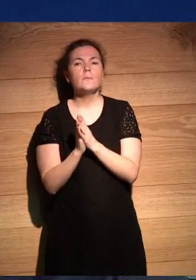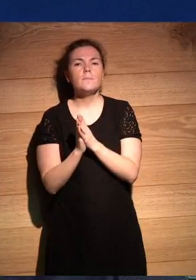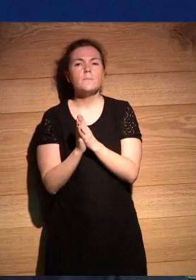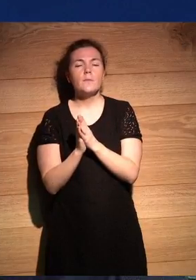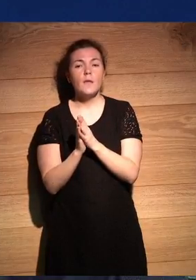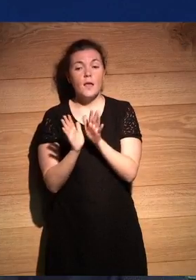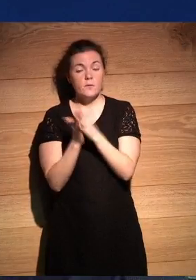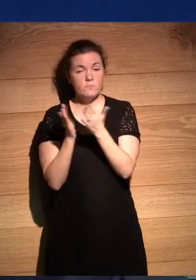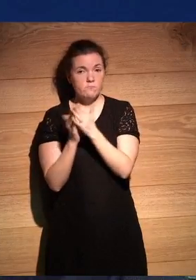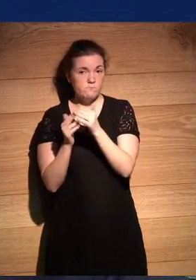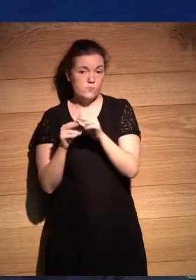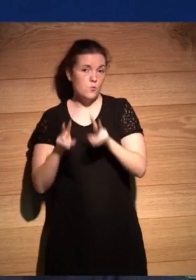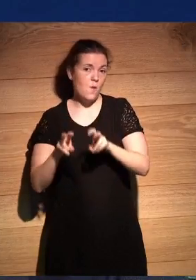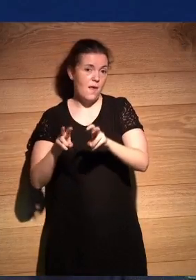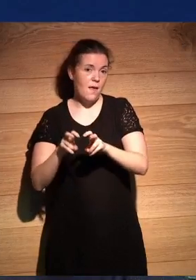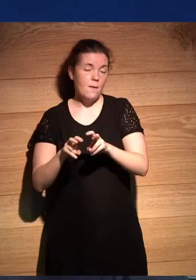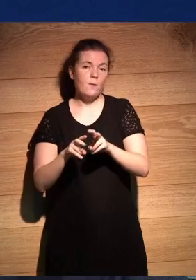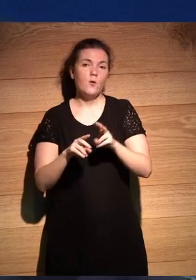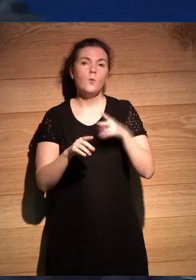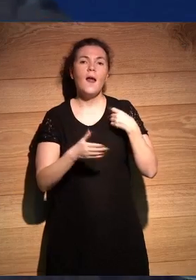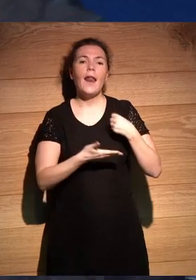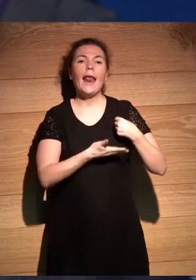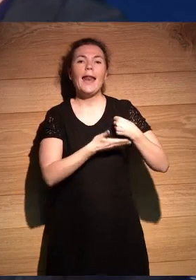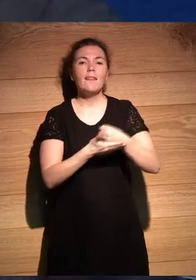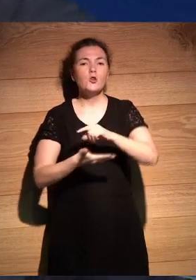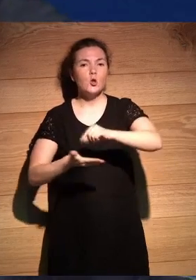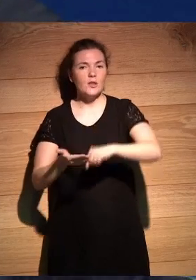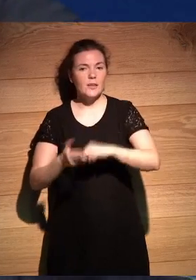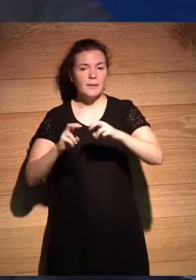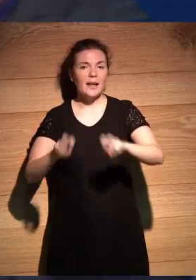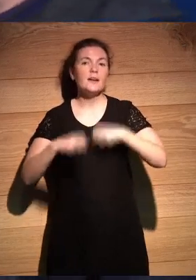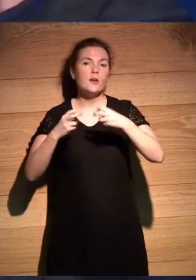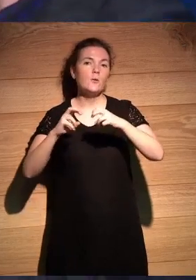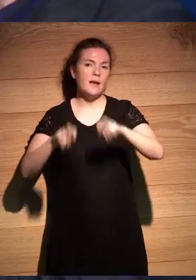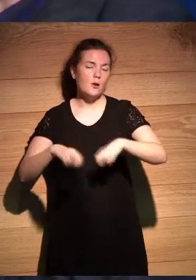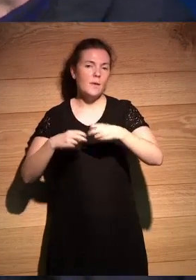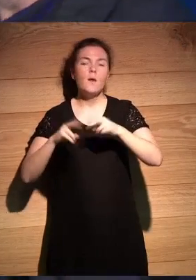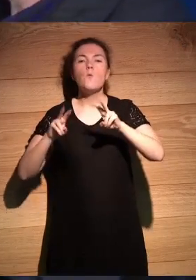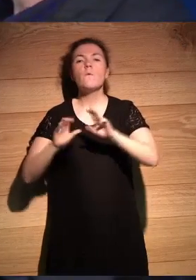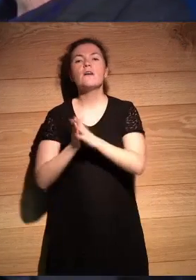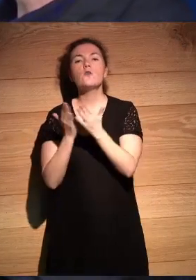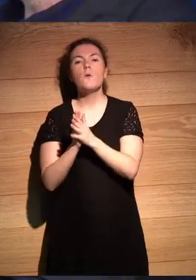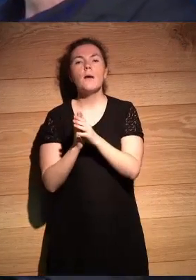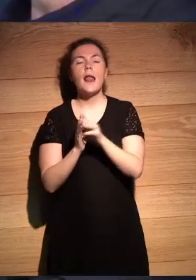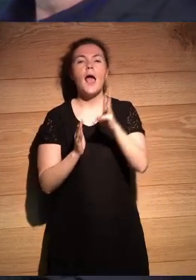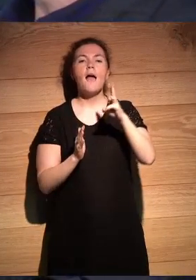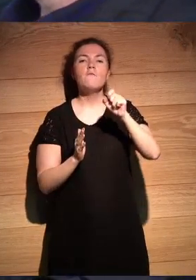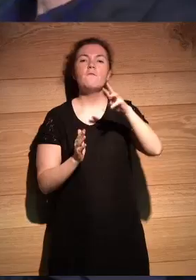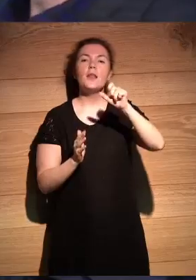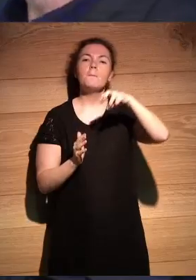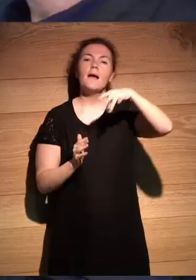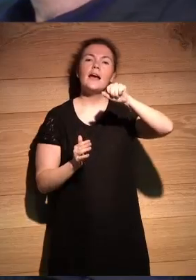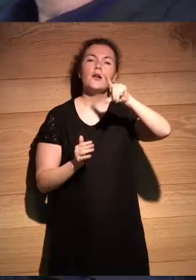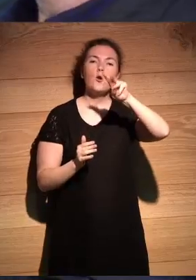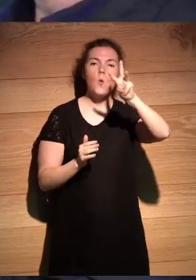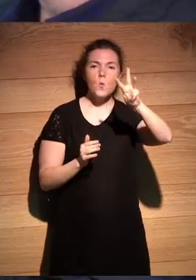de estos escritores que cada tanto los herederos contratan para que renueven el personaje la nueva novela de Philip Marlowe de Raymond Chandler